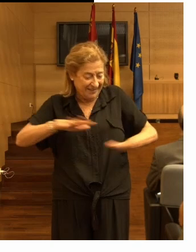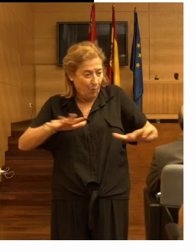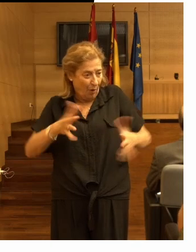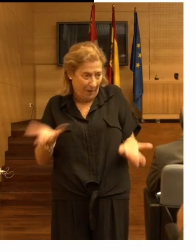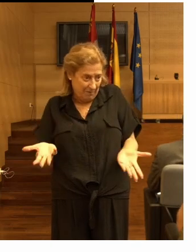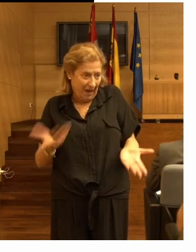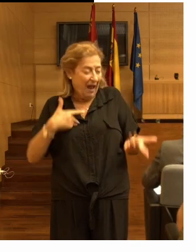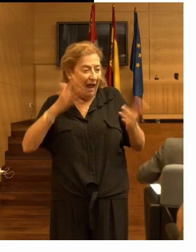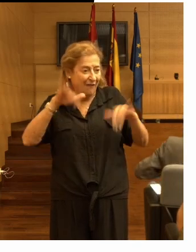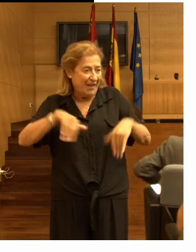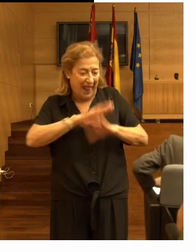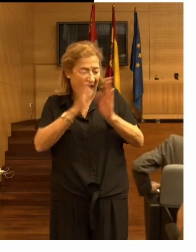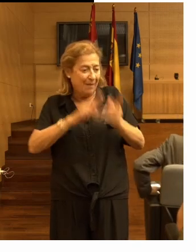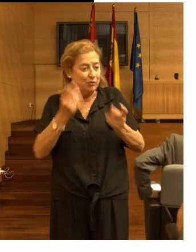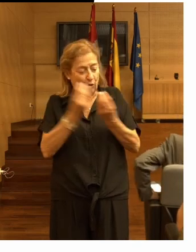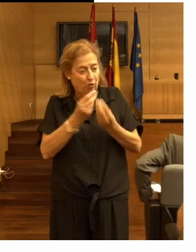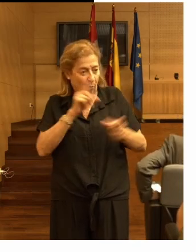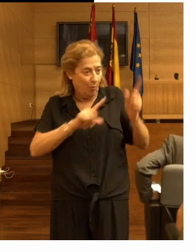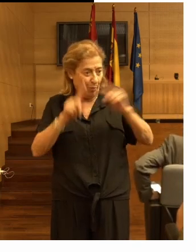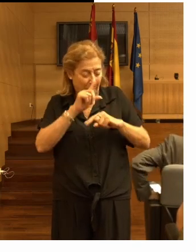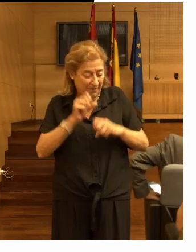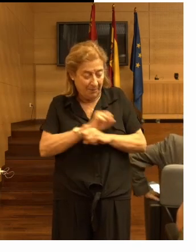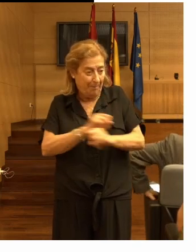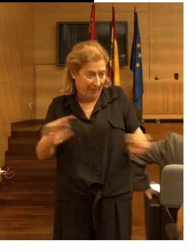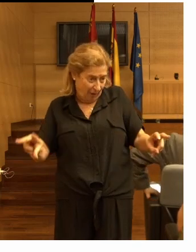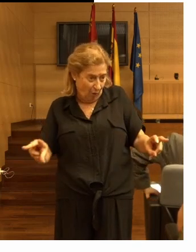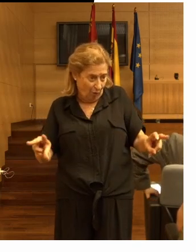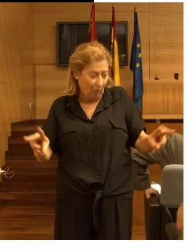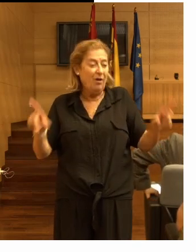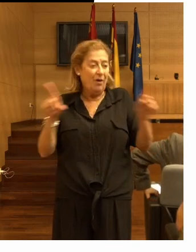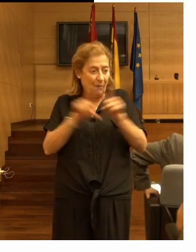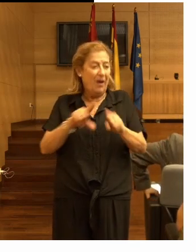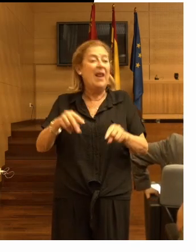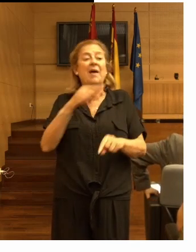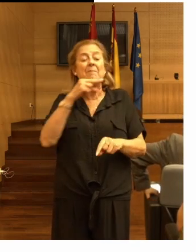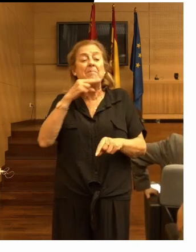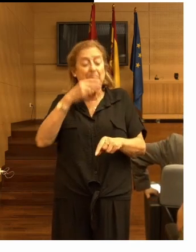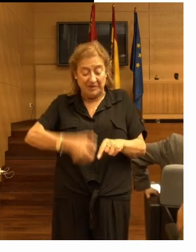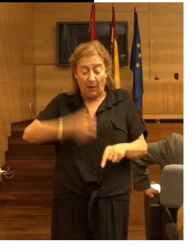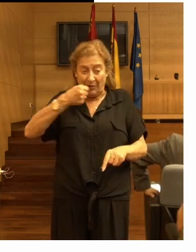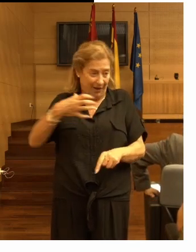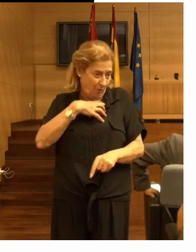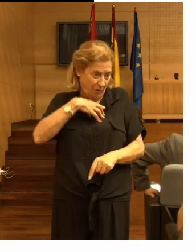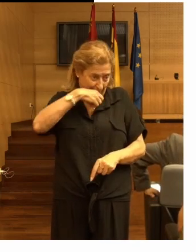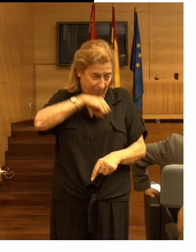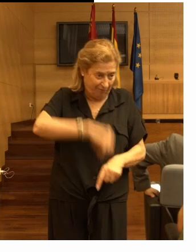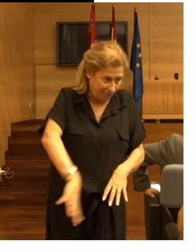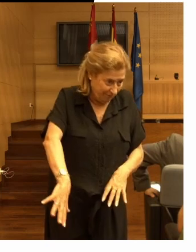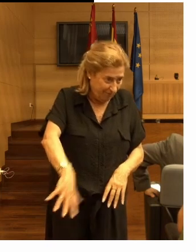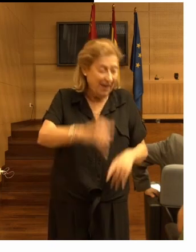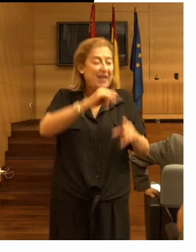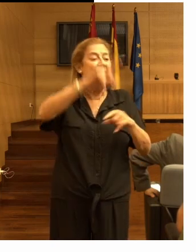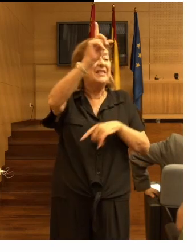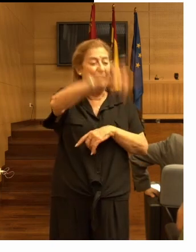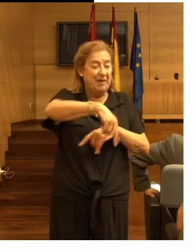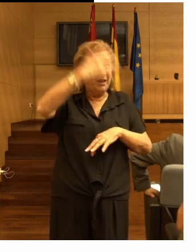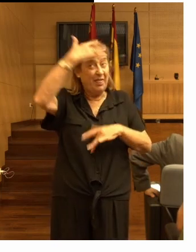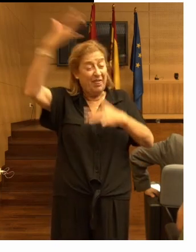vamos a acabar con problemas peores de incontinencia delirios también